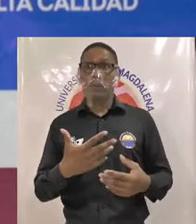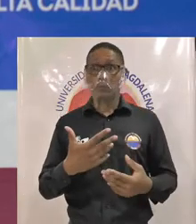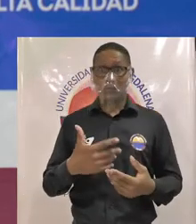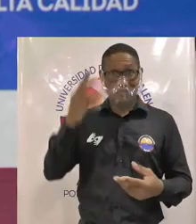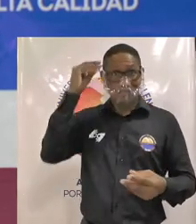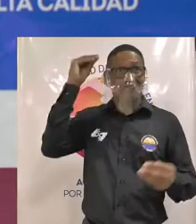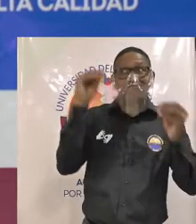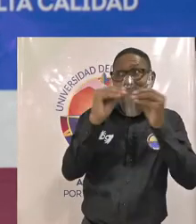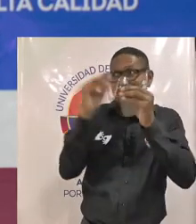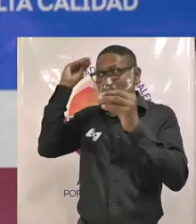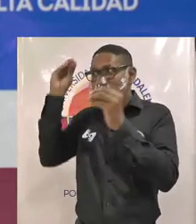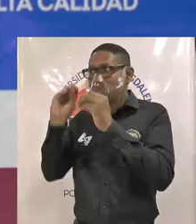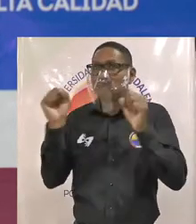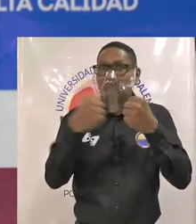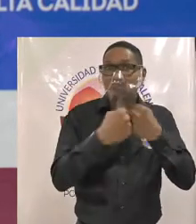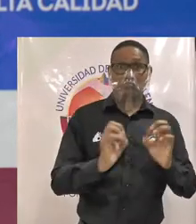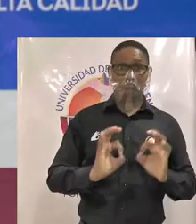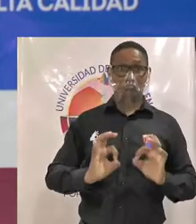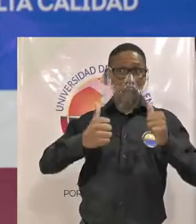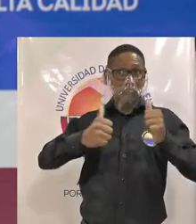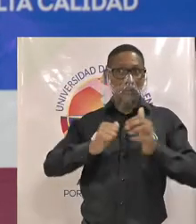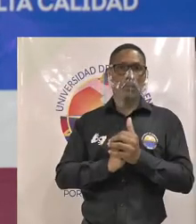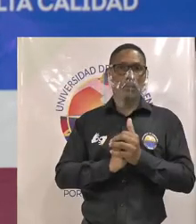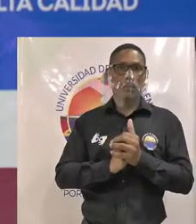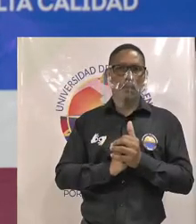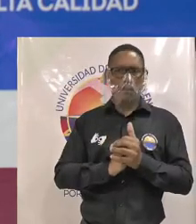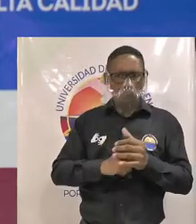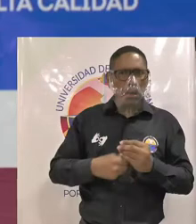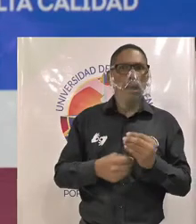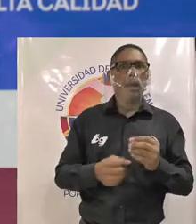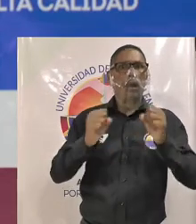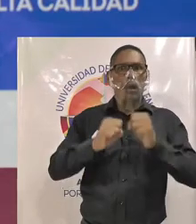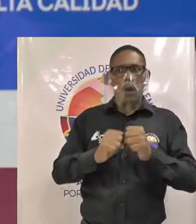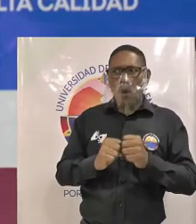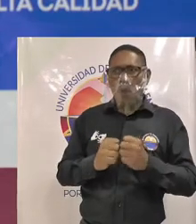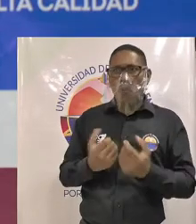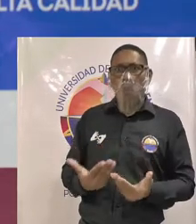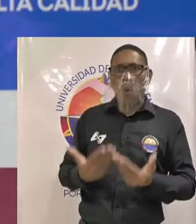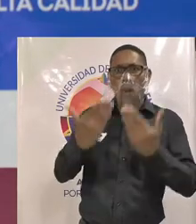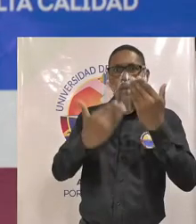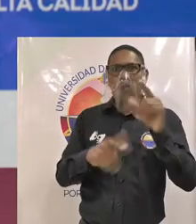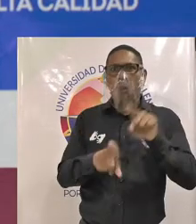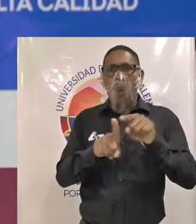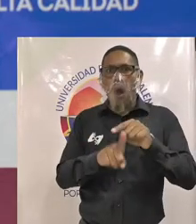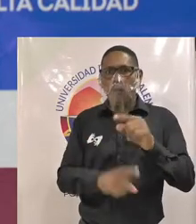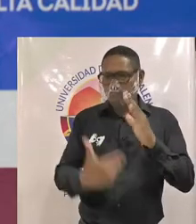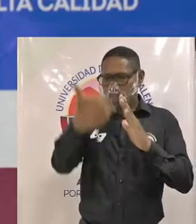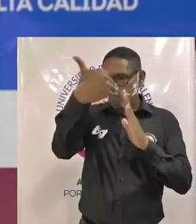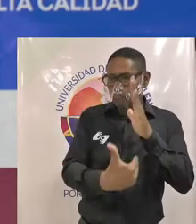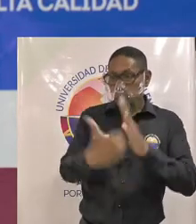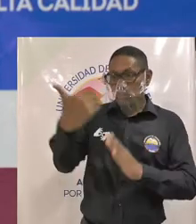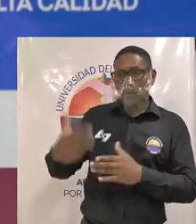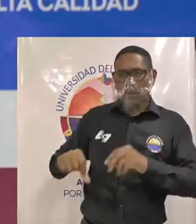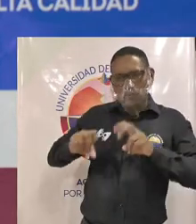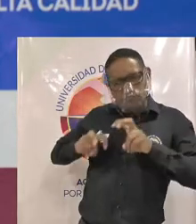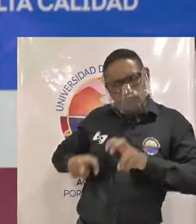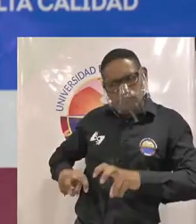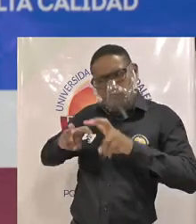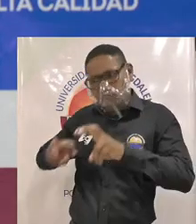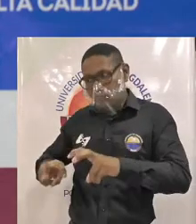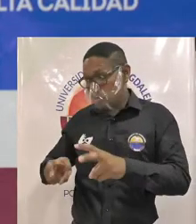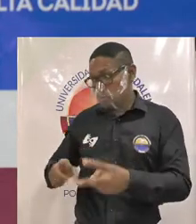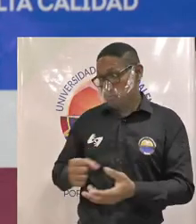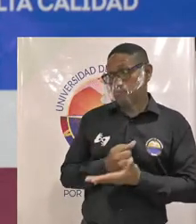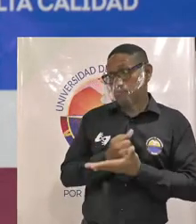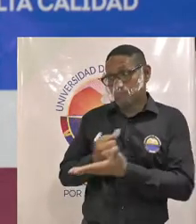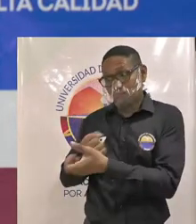convenios grandes y que se se logre hacer como mirar digamos legalmente cómo se puede estimular económicamente esa participación